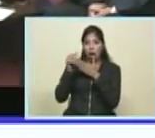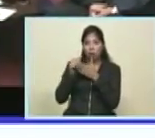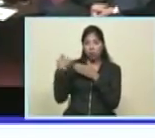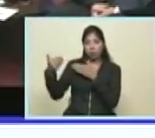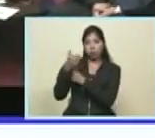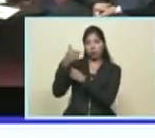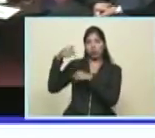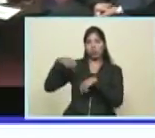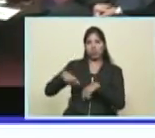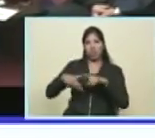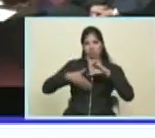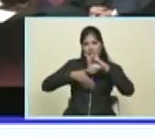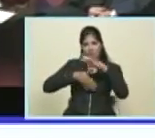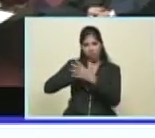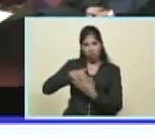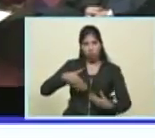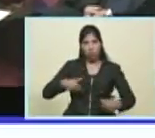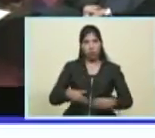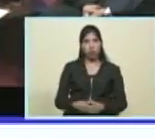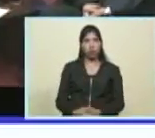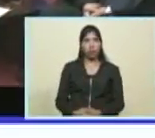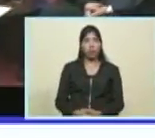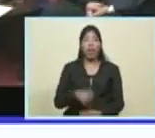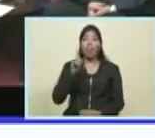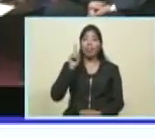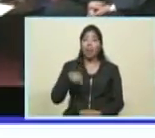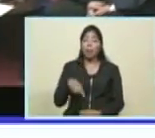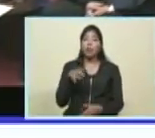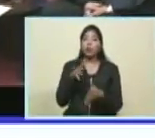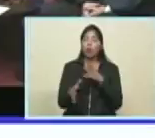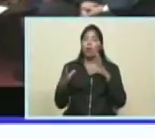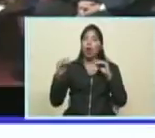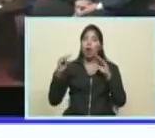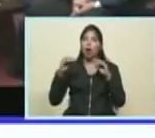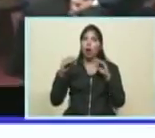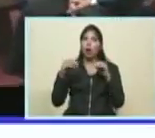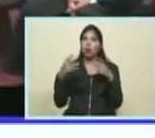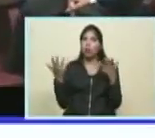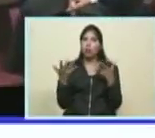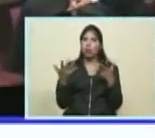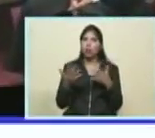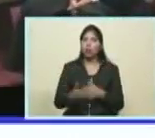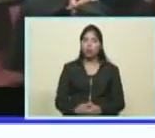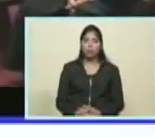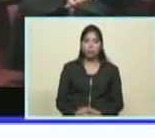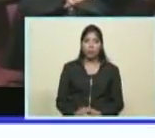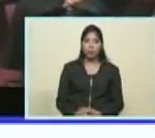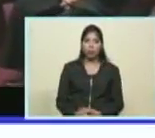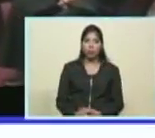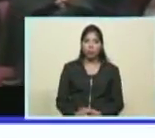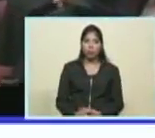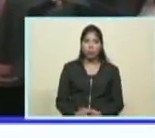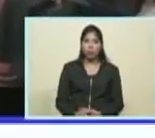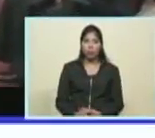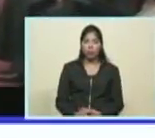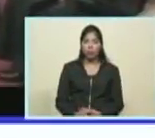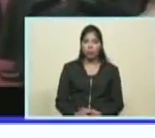nuestros países. Estuvimos conversando el clima favorable que se ha creado en